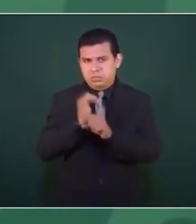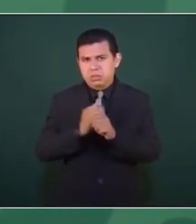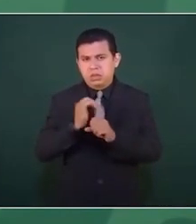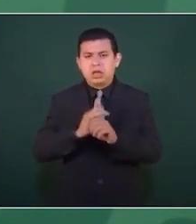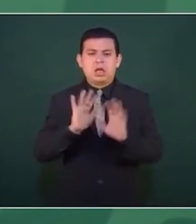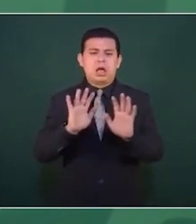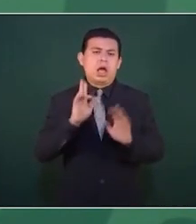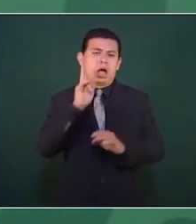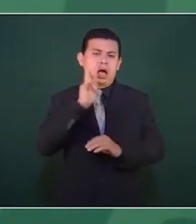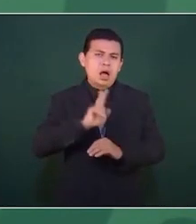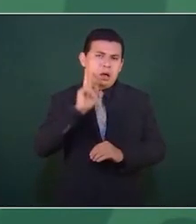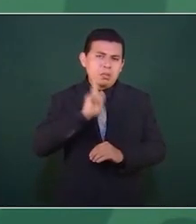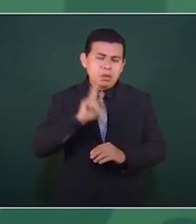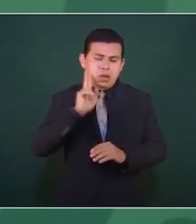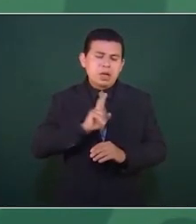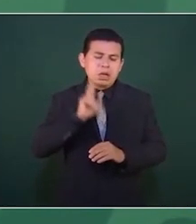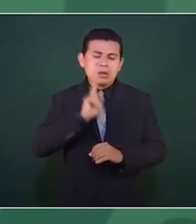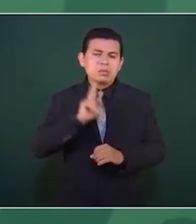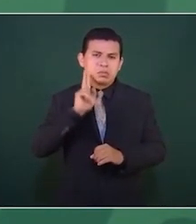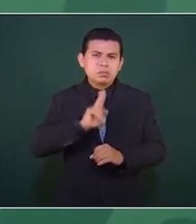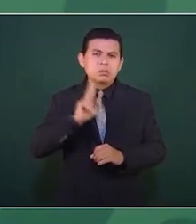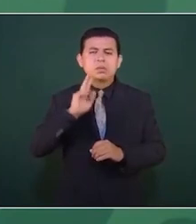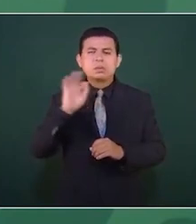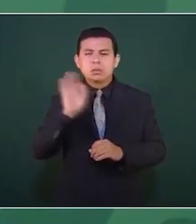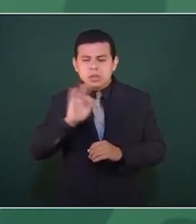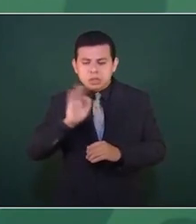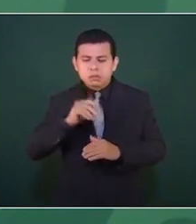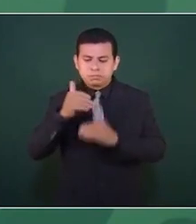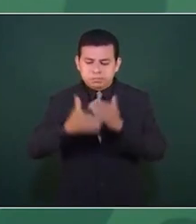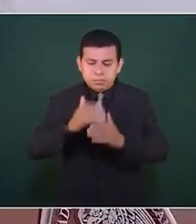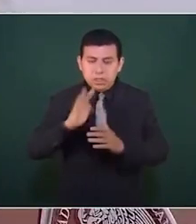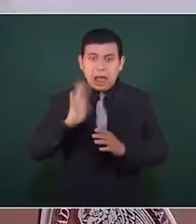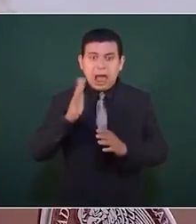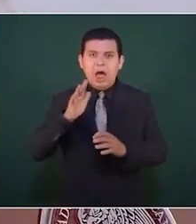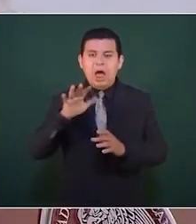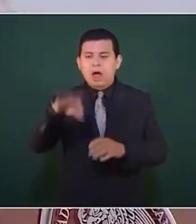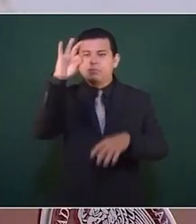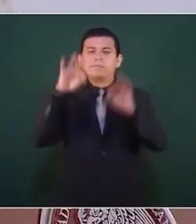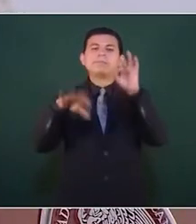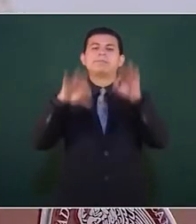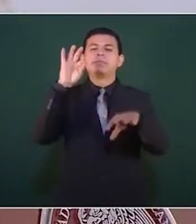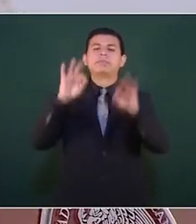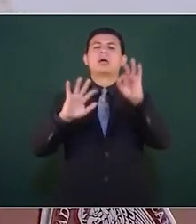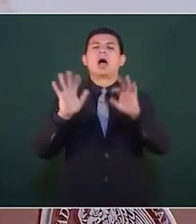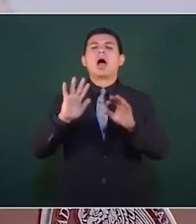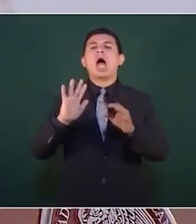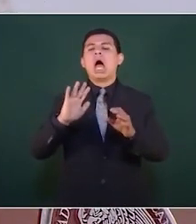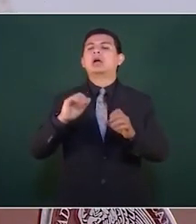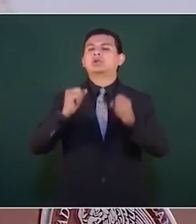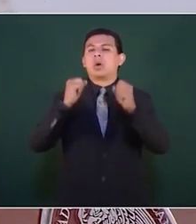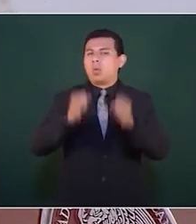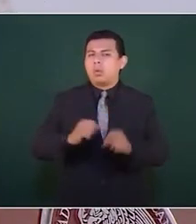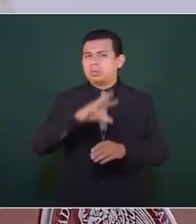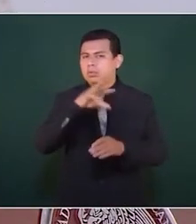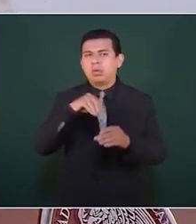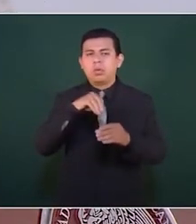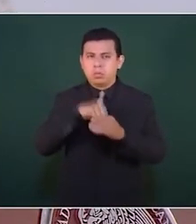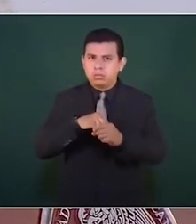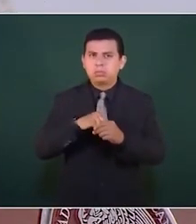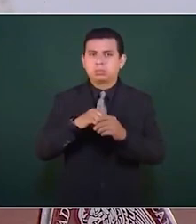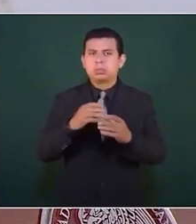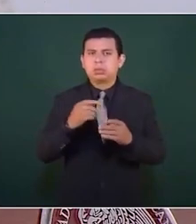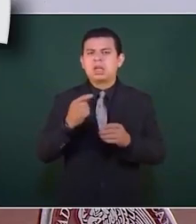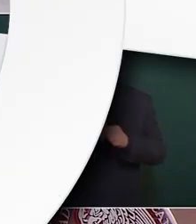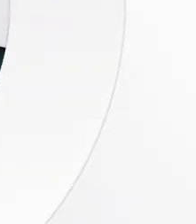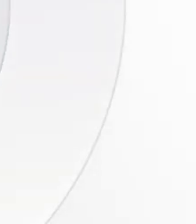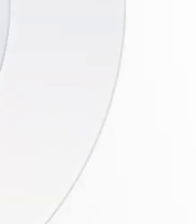que pronto vamos a tener más información de lo